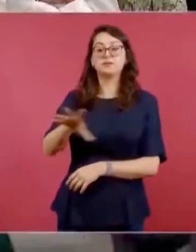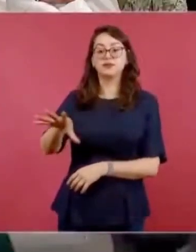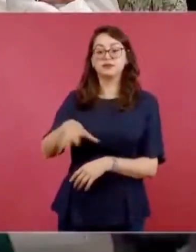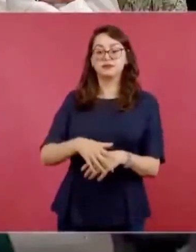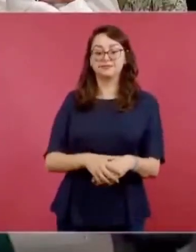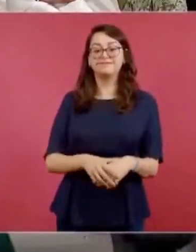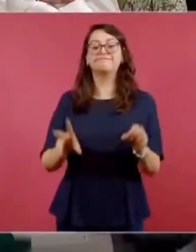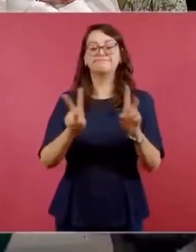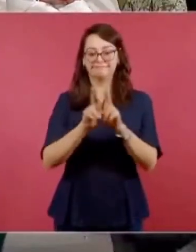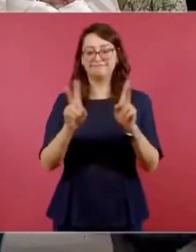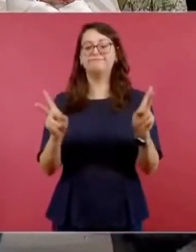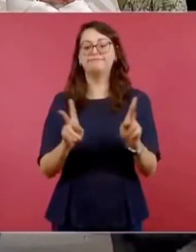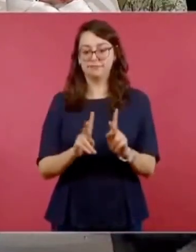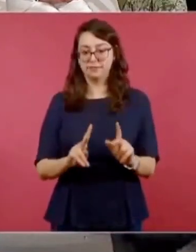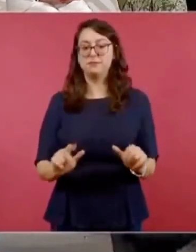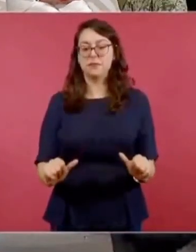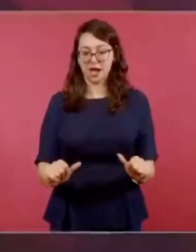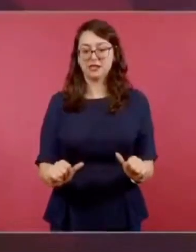a la paz.